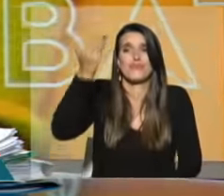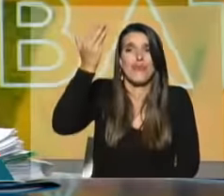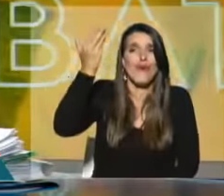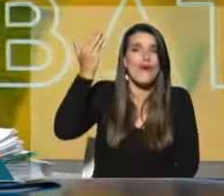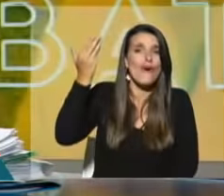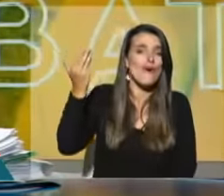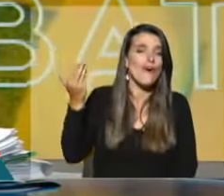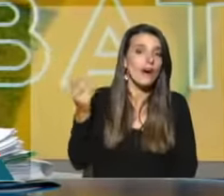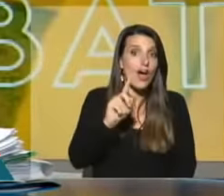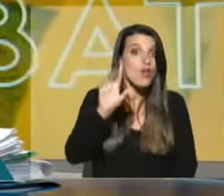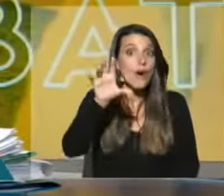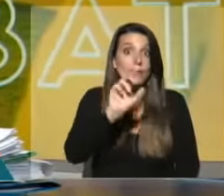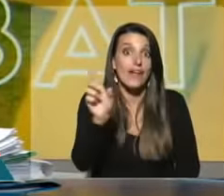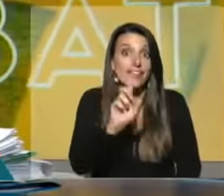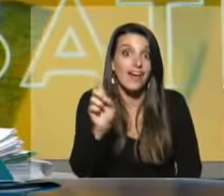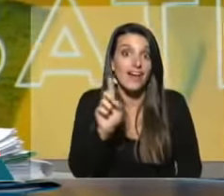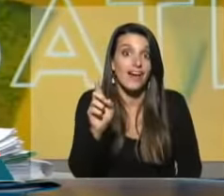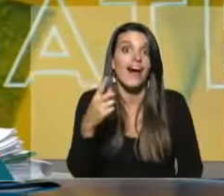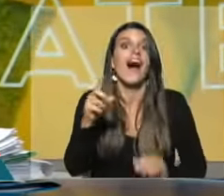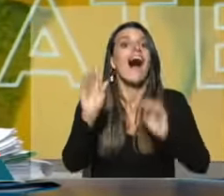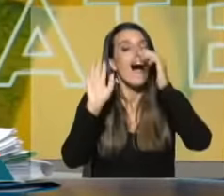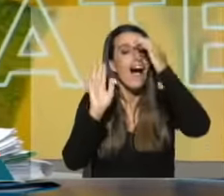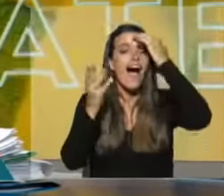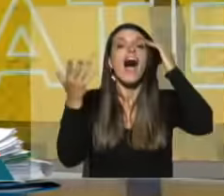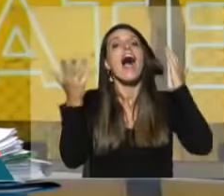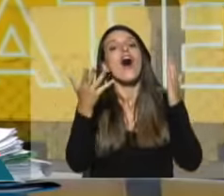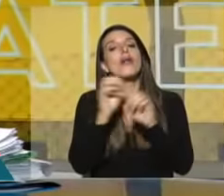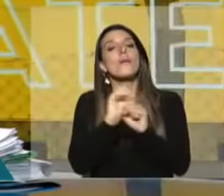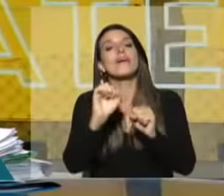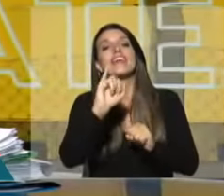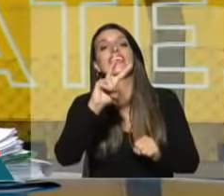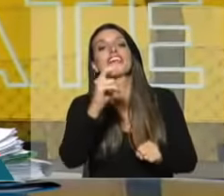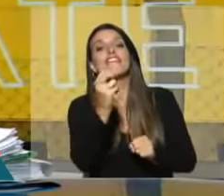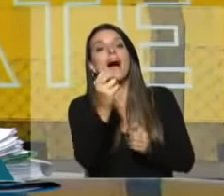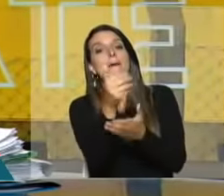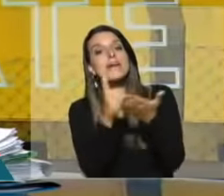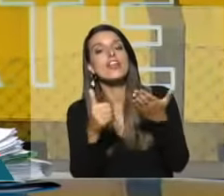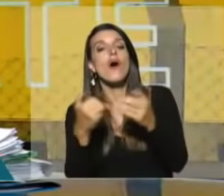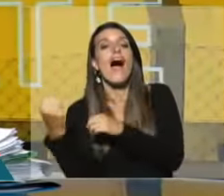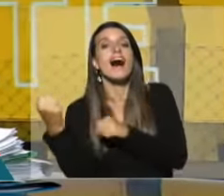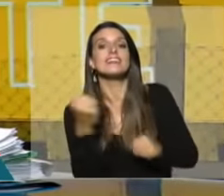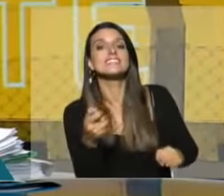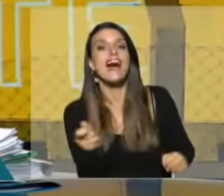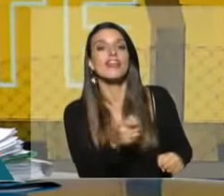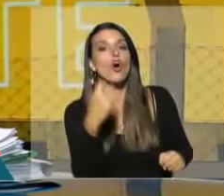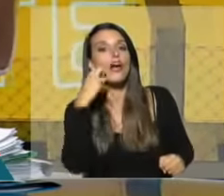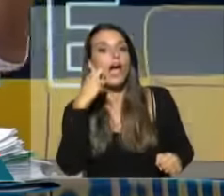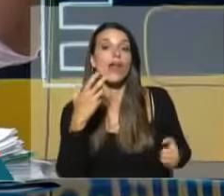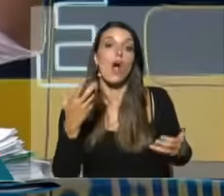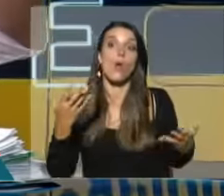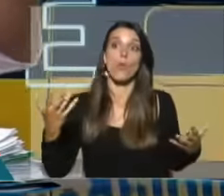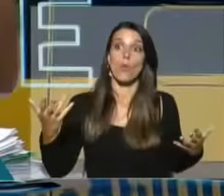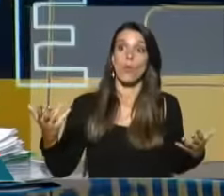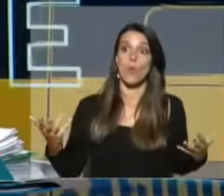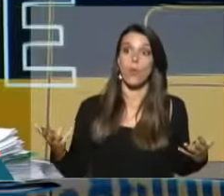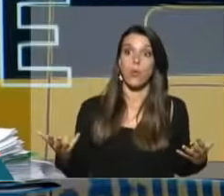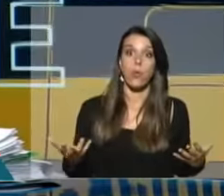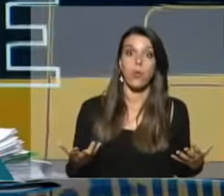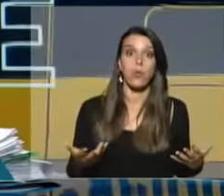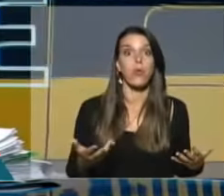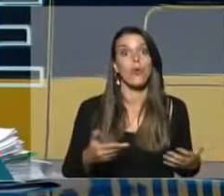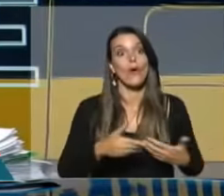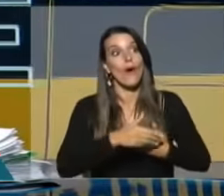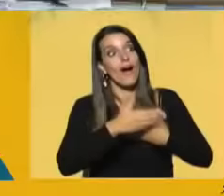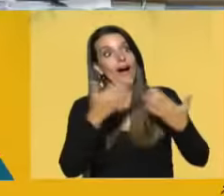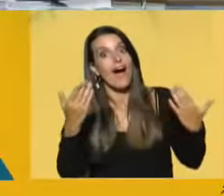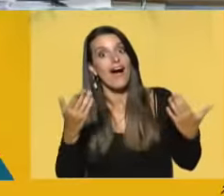Y eso no se acuerdan. Ahora aparentemente le sacarían el IVA al asado. Bueno, fuera. Que ni se acordaran